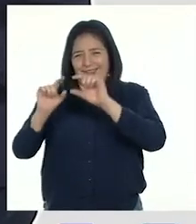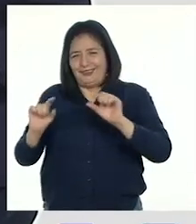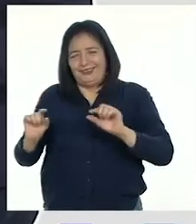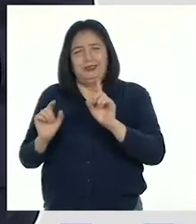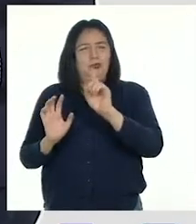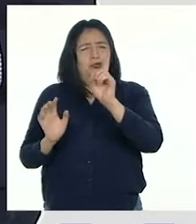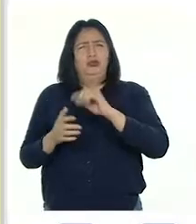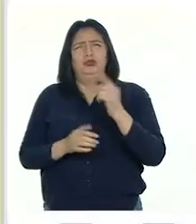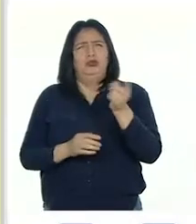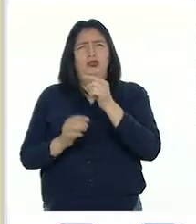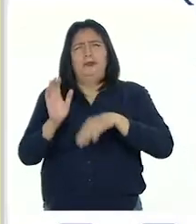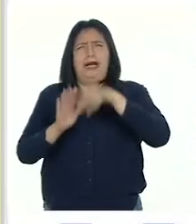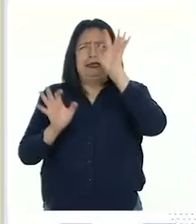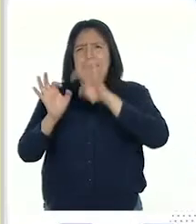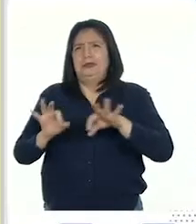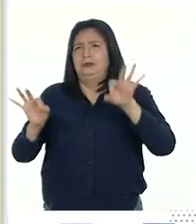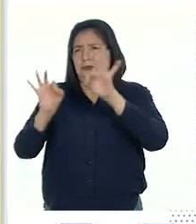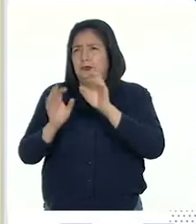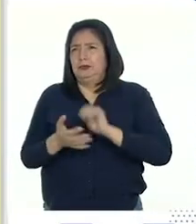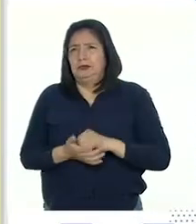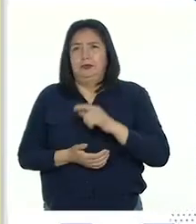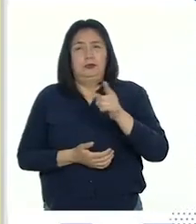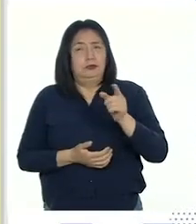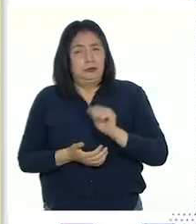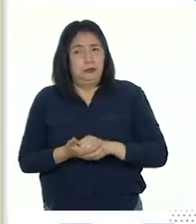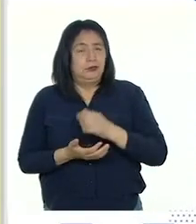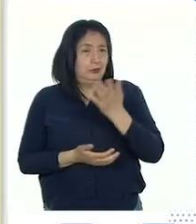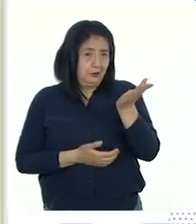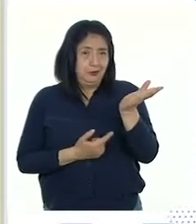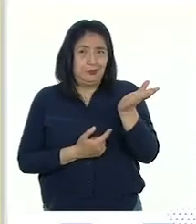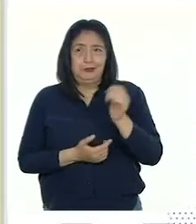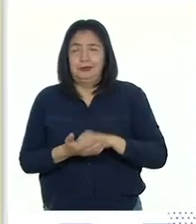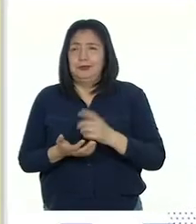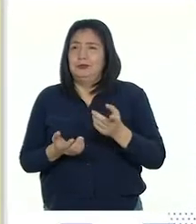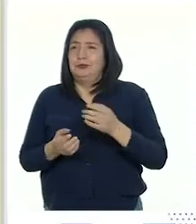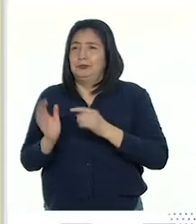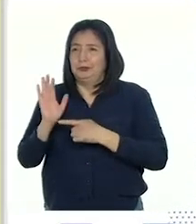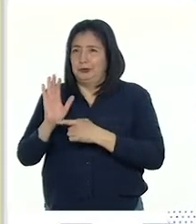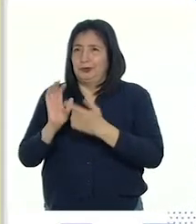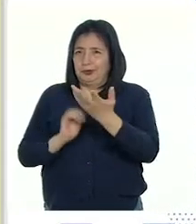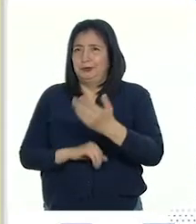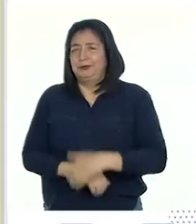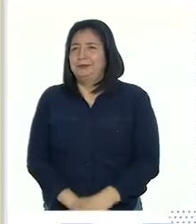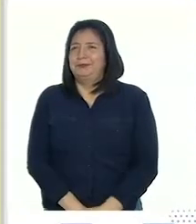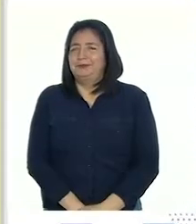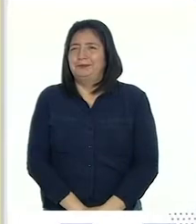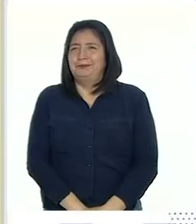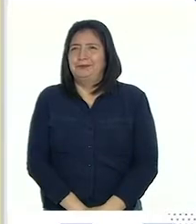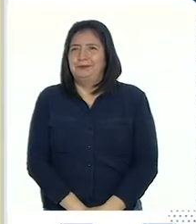sino solo la más importante. Mi producto quedó así, tal cual se los estoy mostrando.